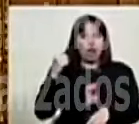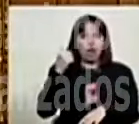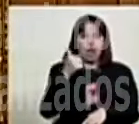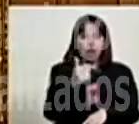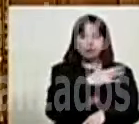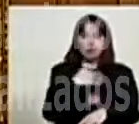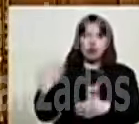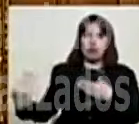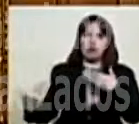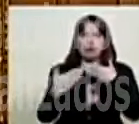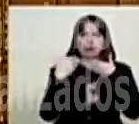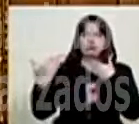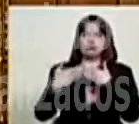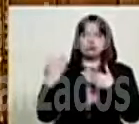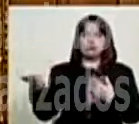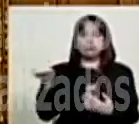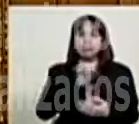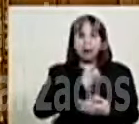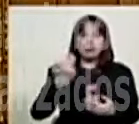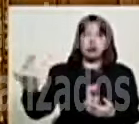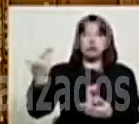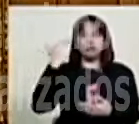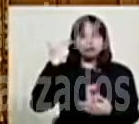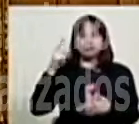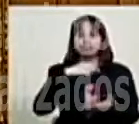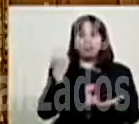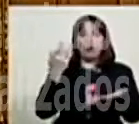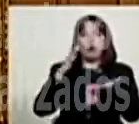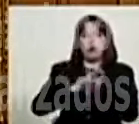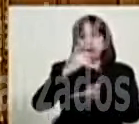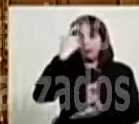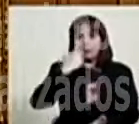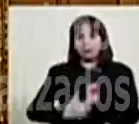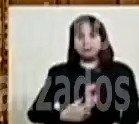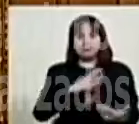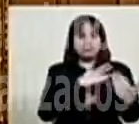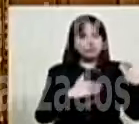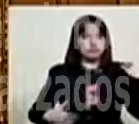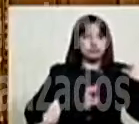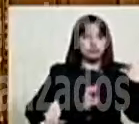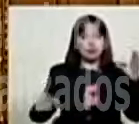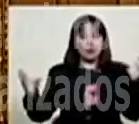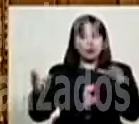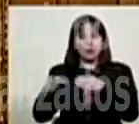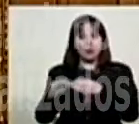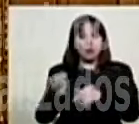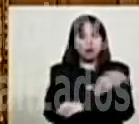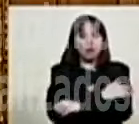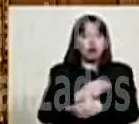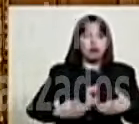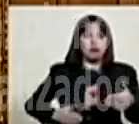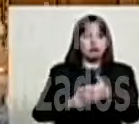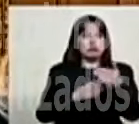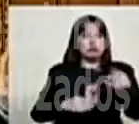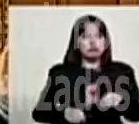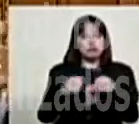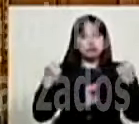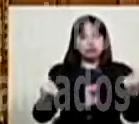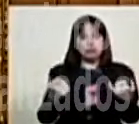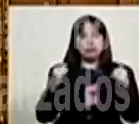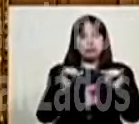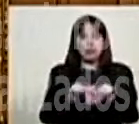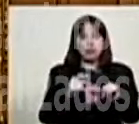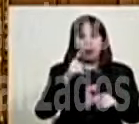años, grupos conspiradores, golpistas, han estado intentando hacer daño tanto al comandante